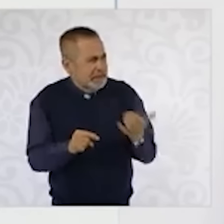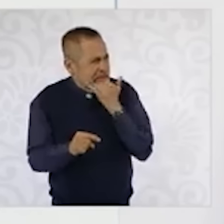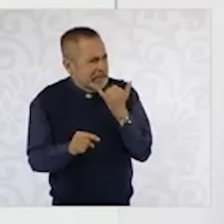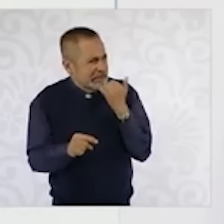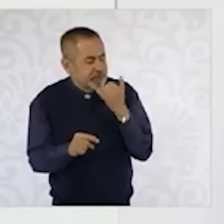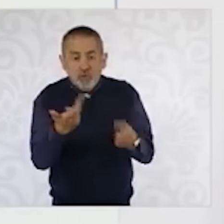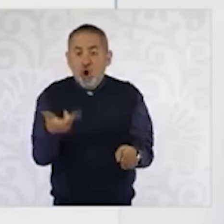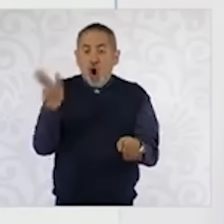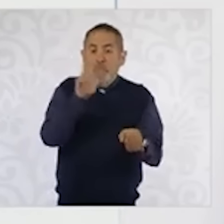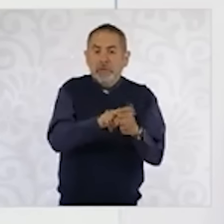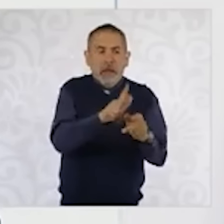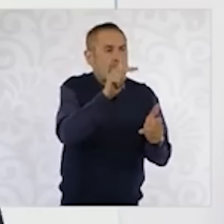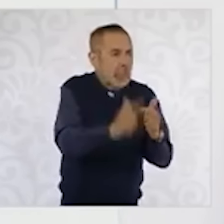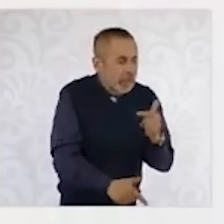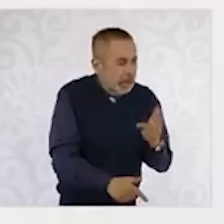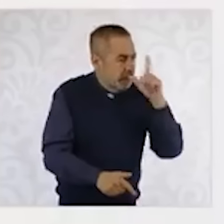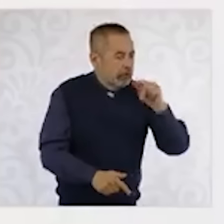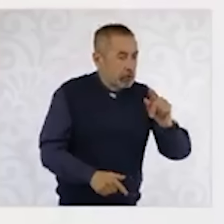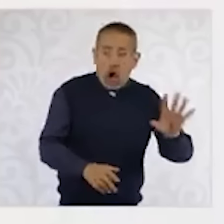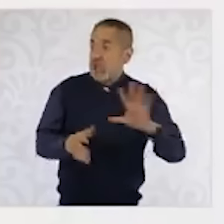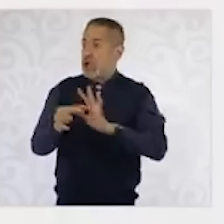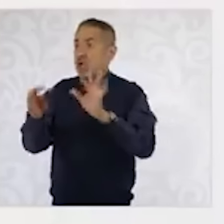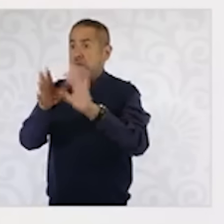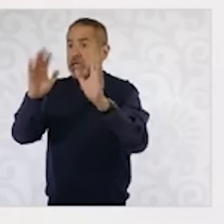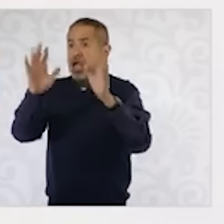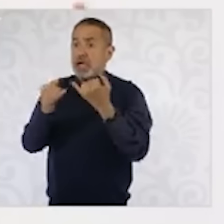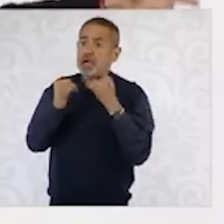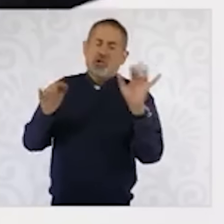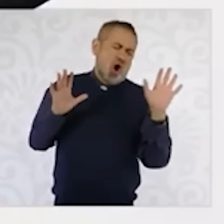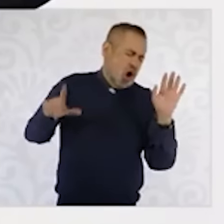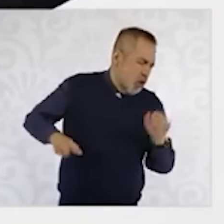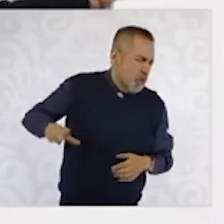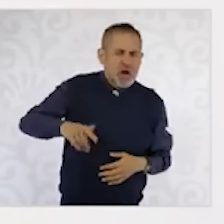Hospitales Inacabados Ah, pero eso sí el gobierno creció